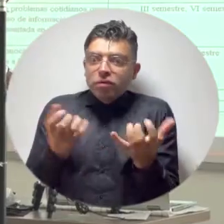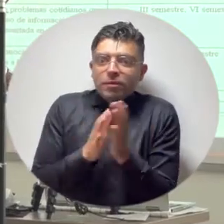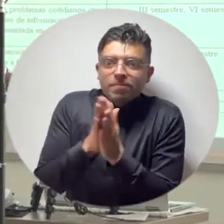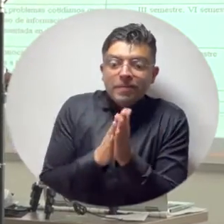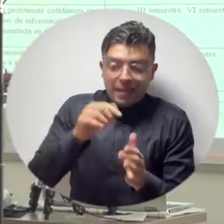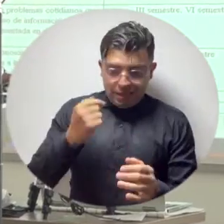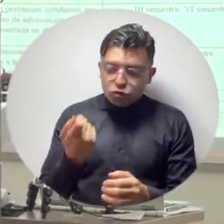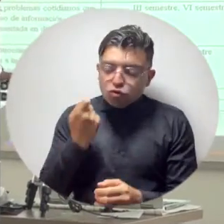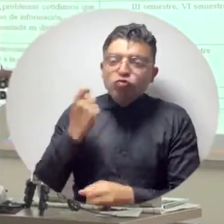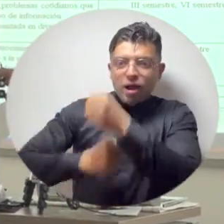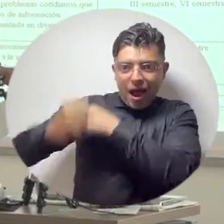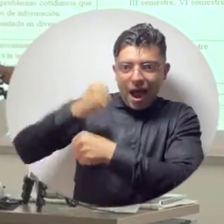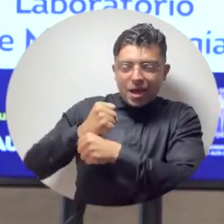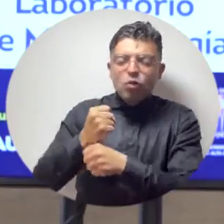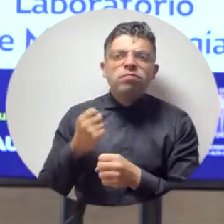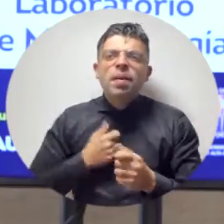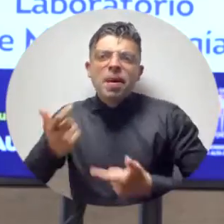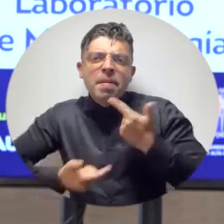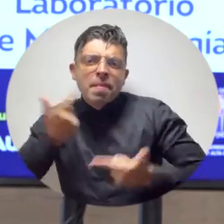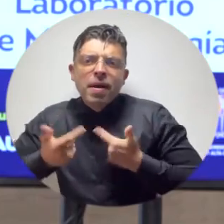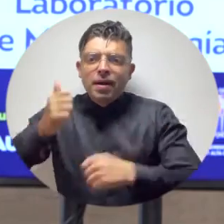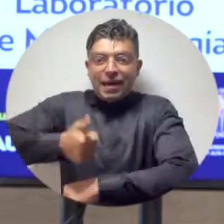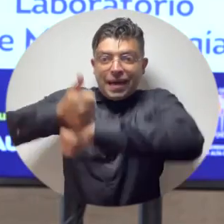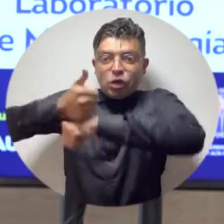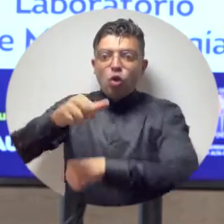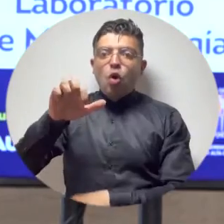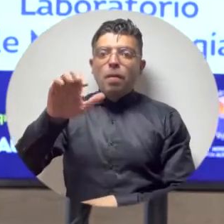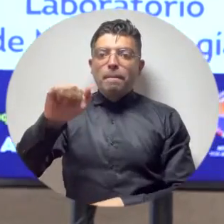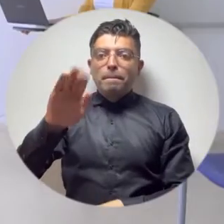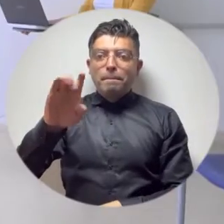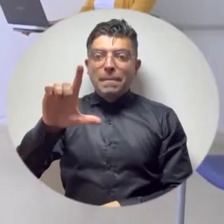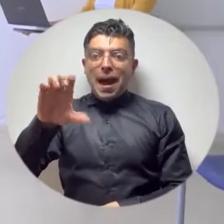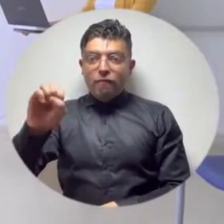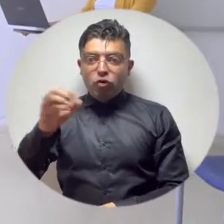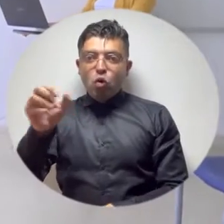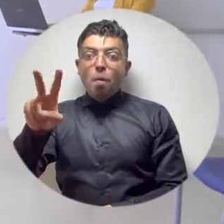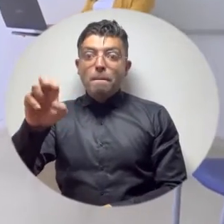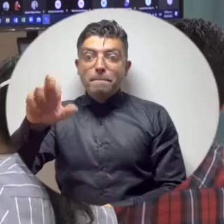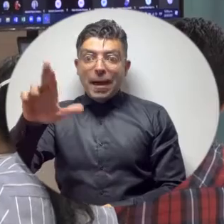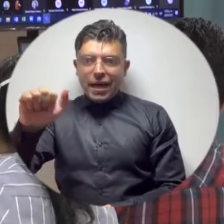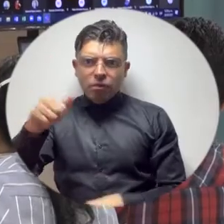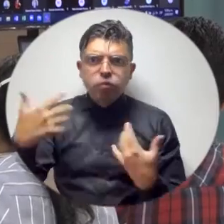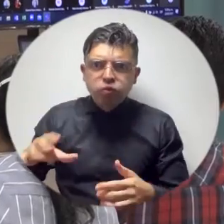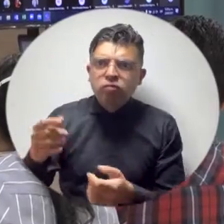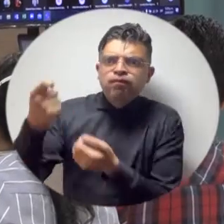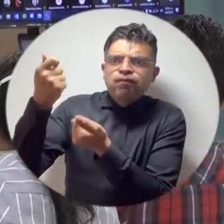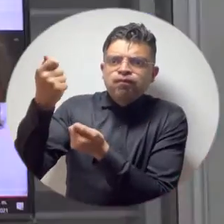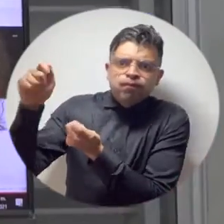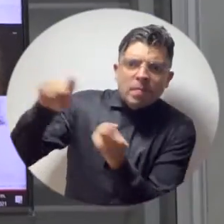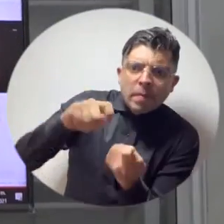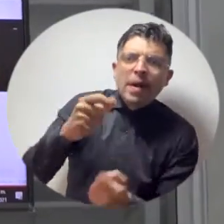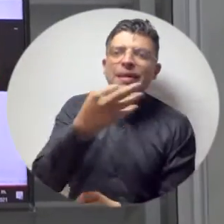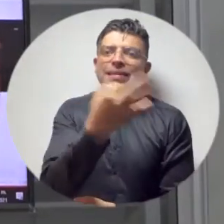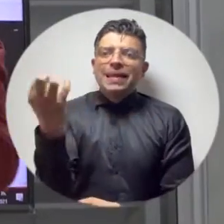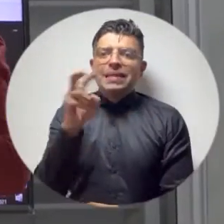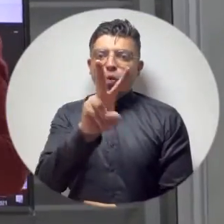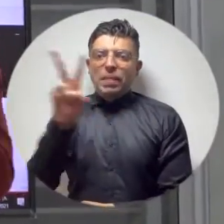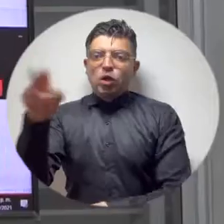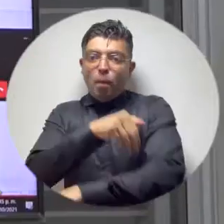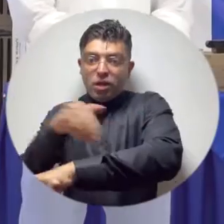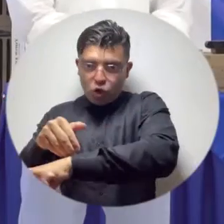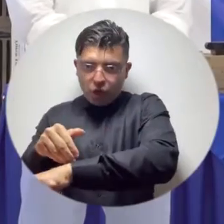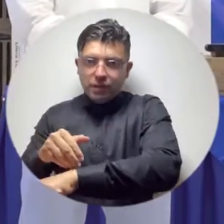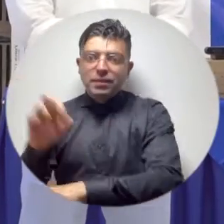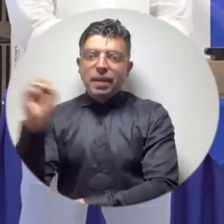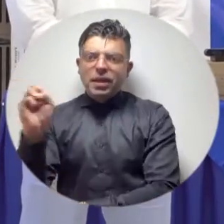una apuesta que en el reciente año de gestión del rector Pablo Vera Salazar ha significado una inversión de 322 millones de pesos en